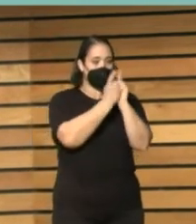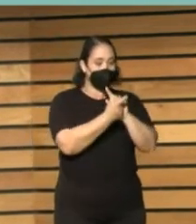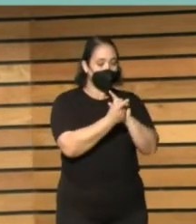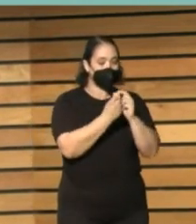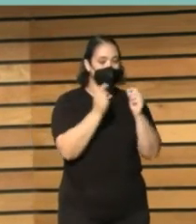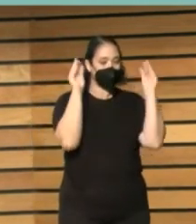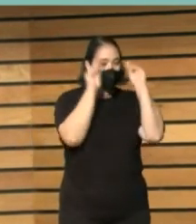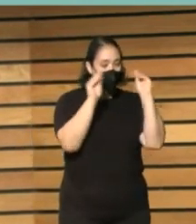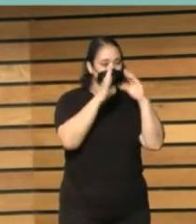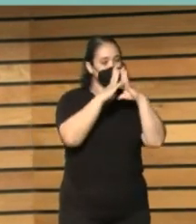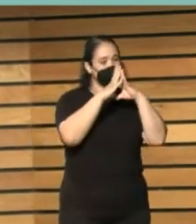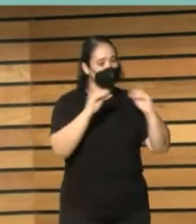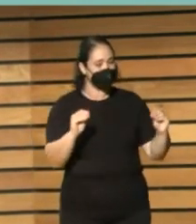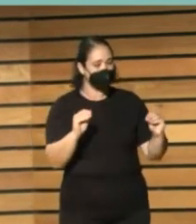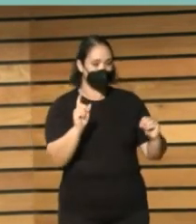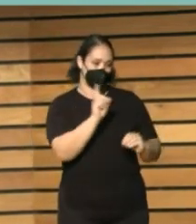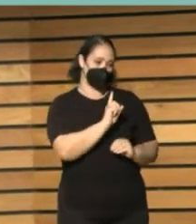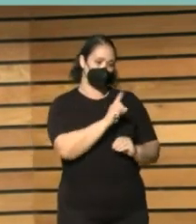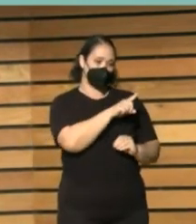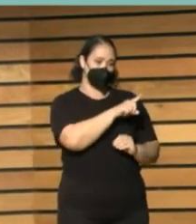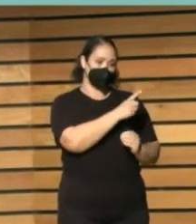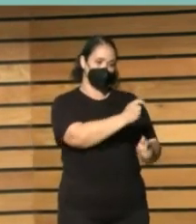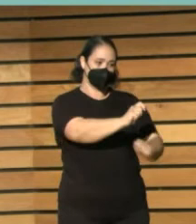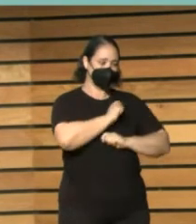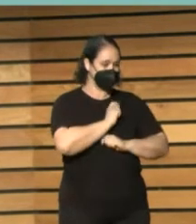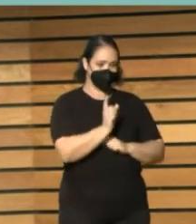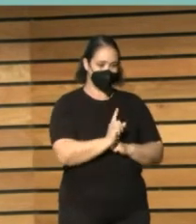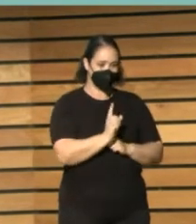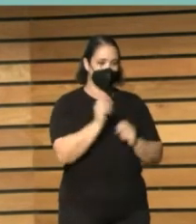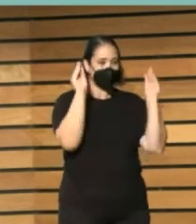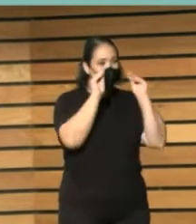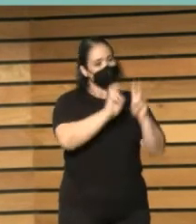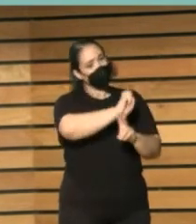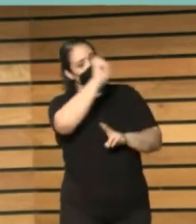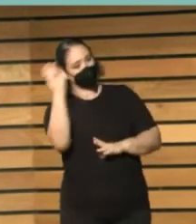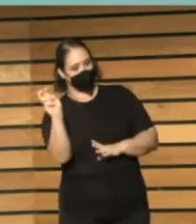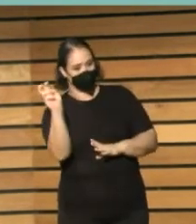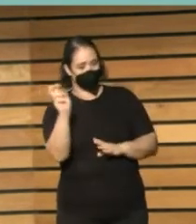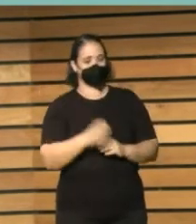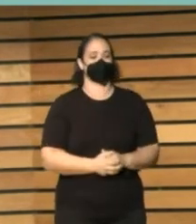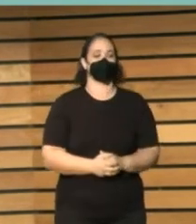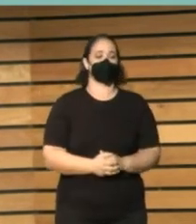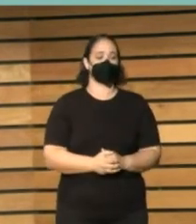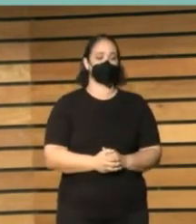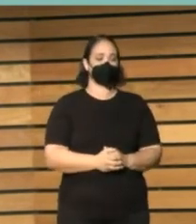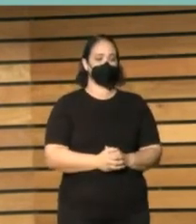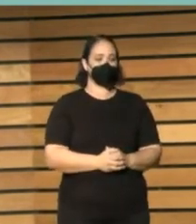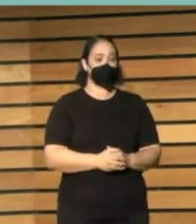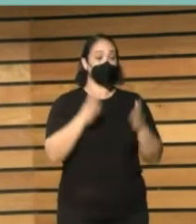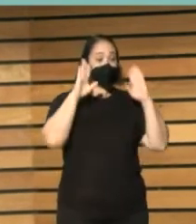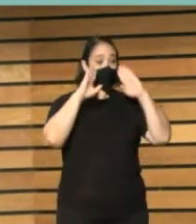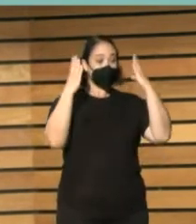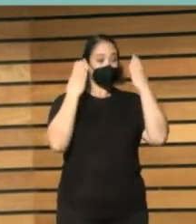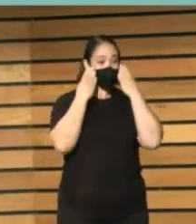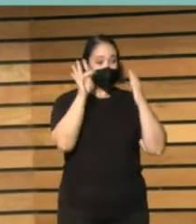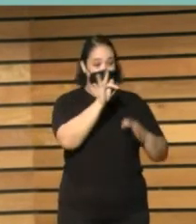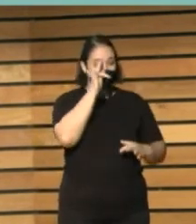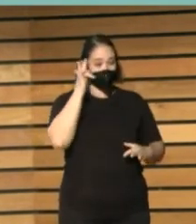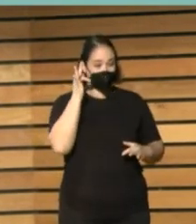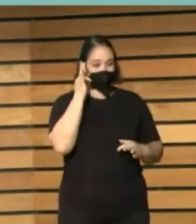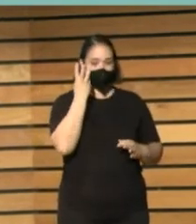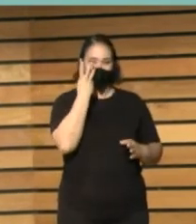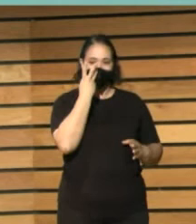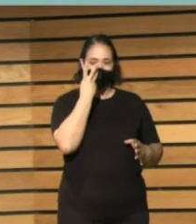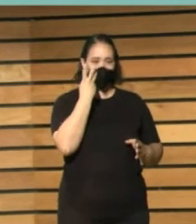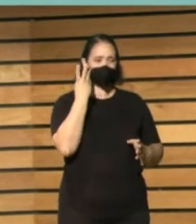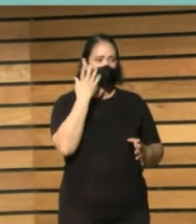propia formación universitaria que desde ahí no se está viniendo. Entonces Alicia comentaba que en un congreso de Francia se habían pasado tres días